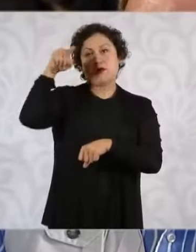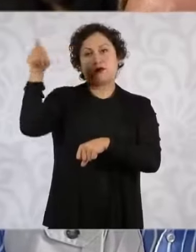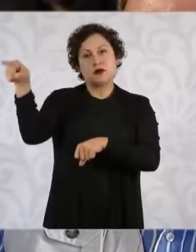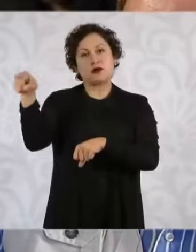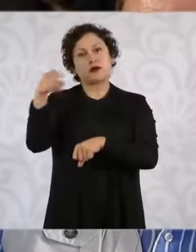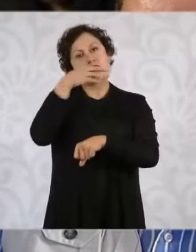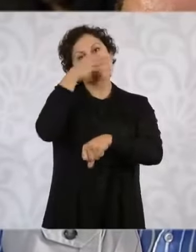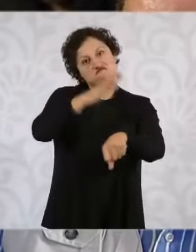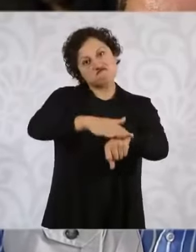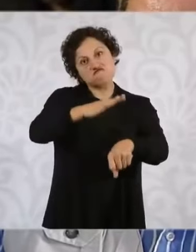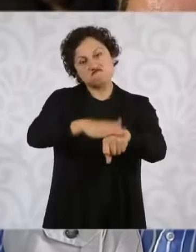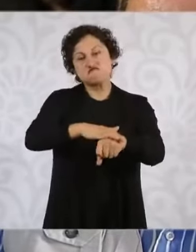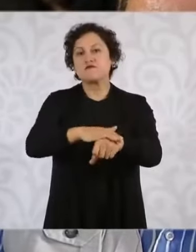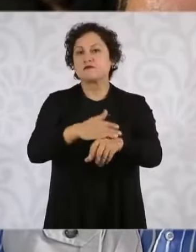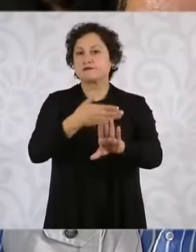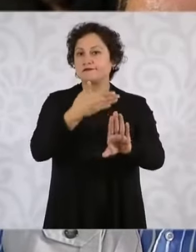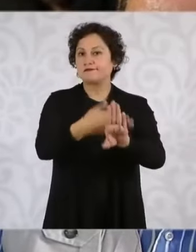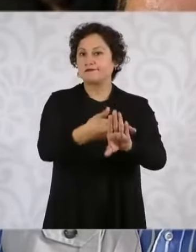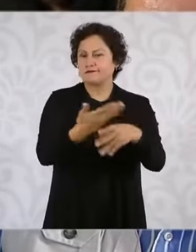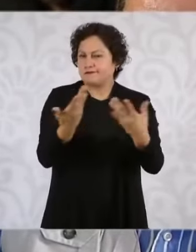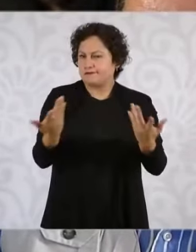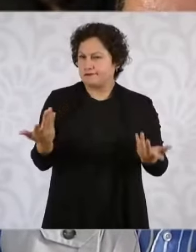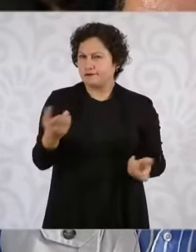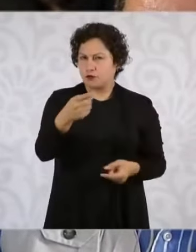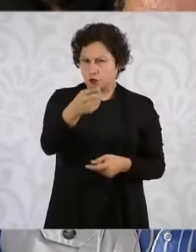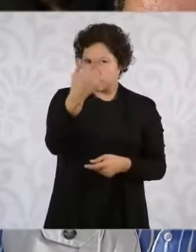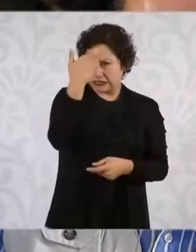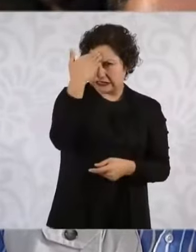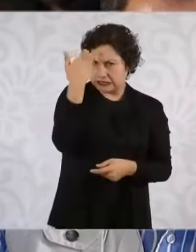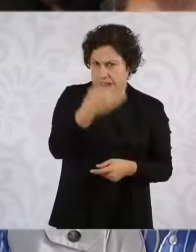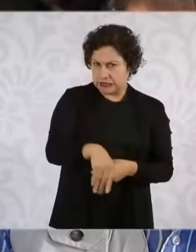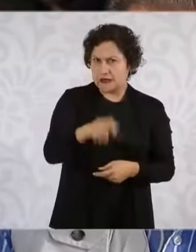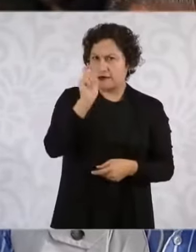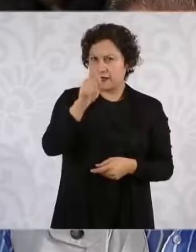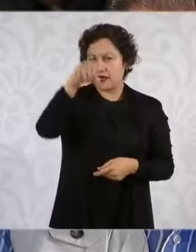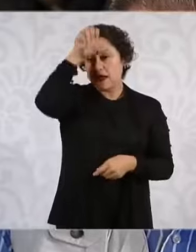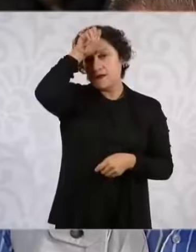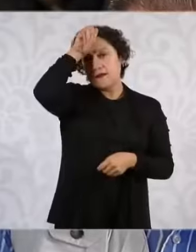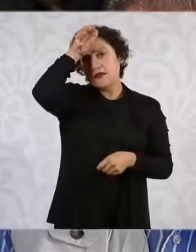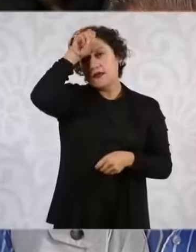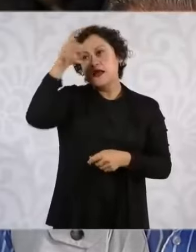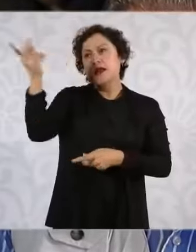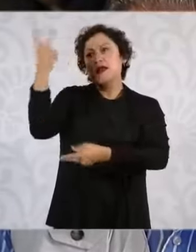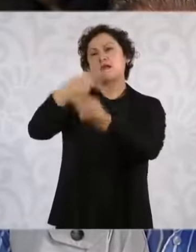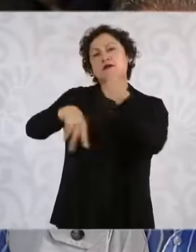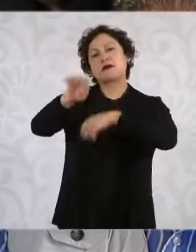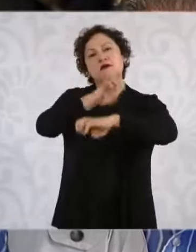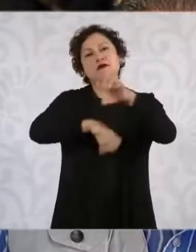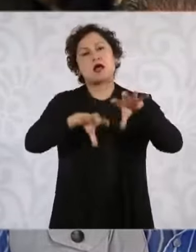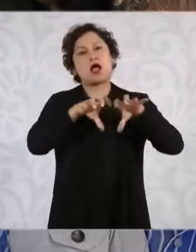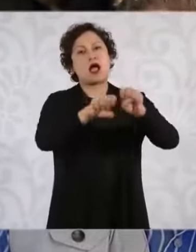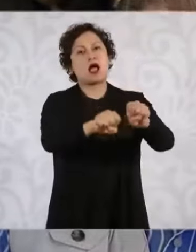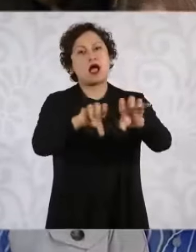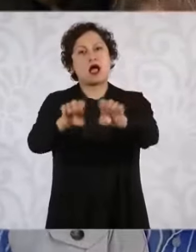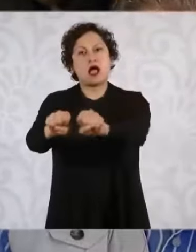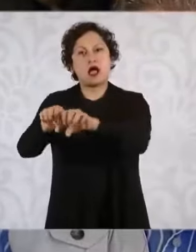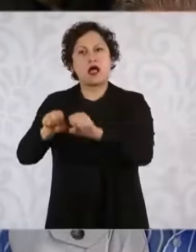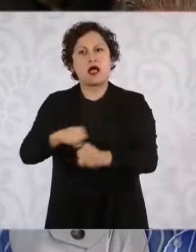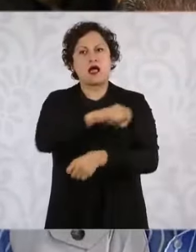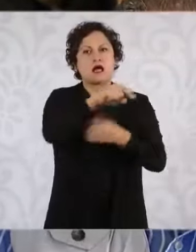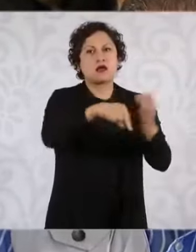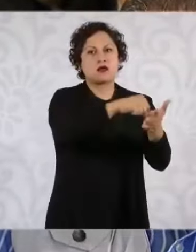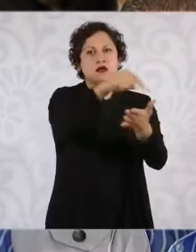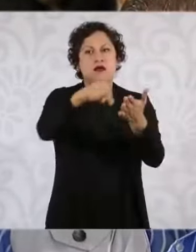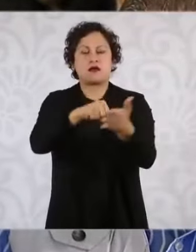pues bueno, entiendo que usted sabe que las mineras pues llegan y acaparan terrenos. O sea, ha sido desde siempre, desde